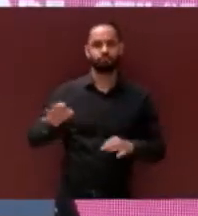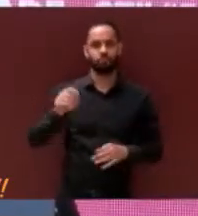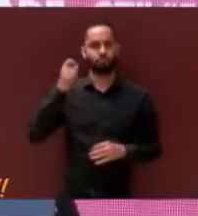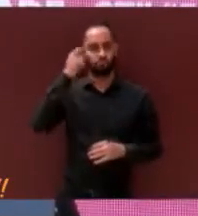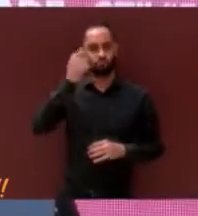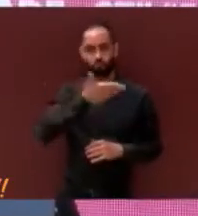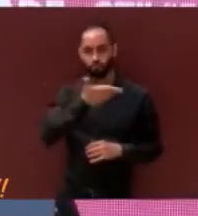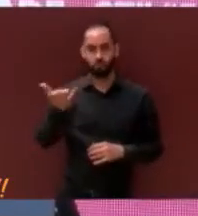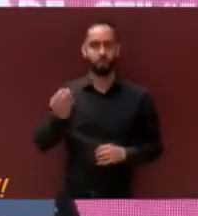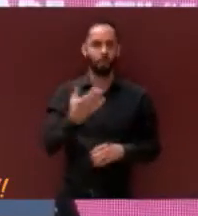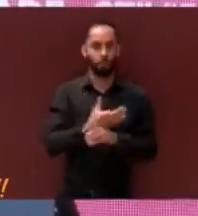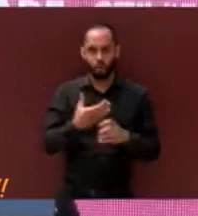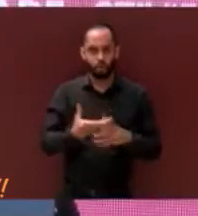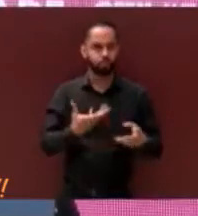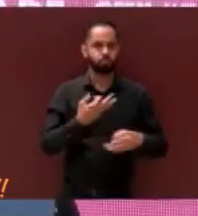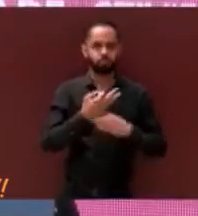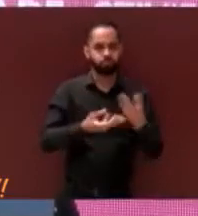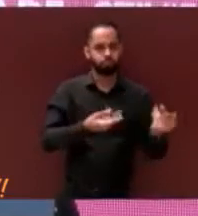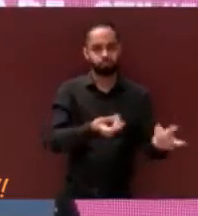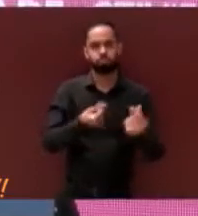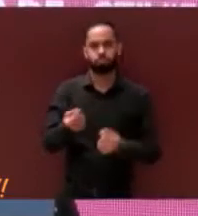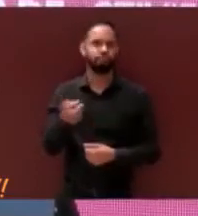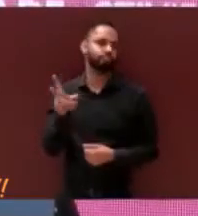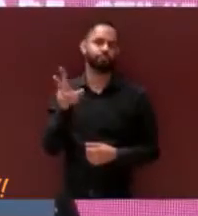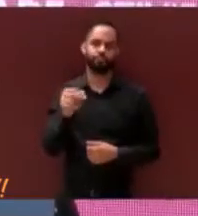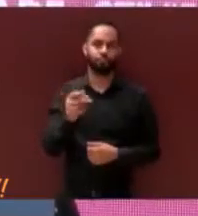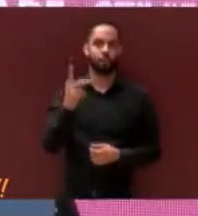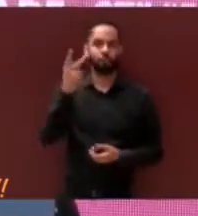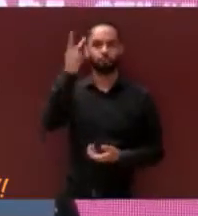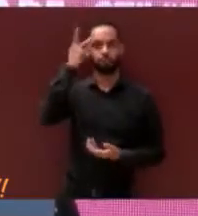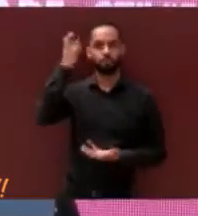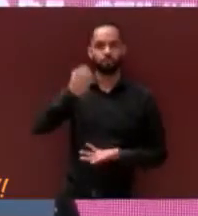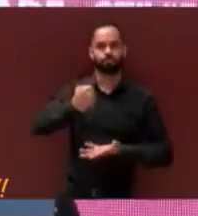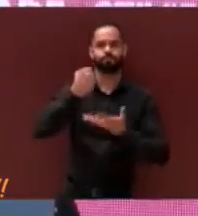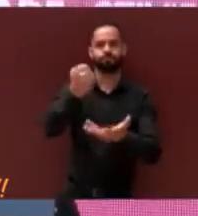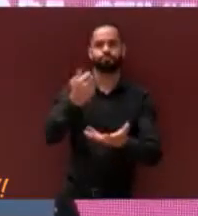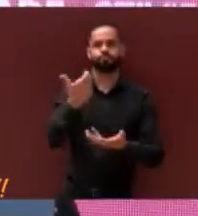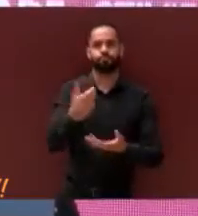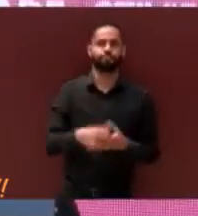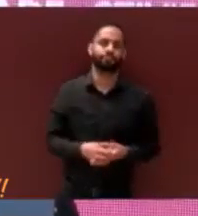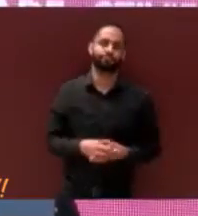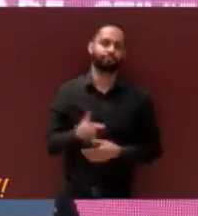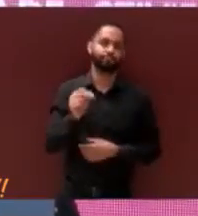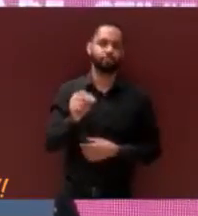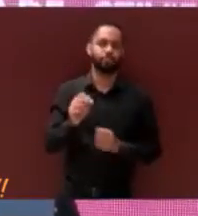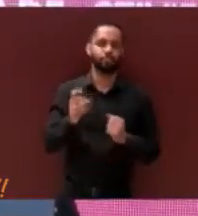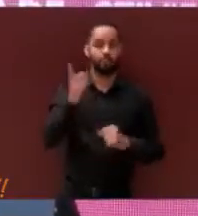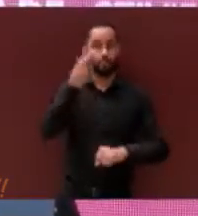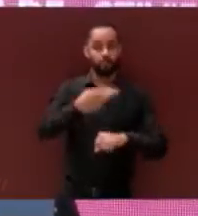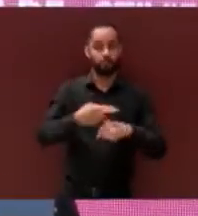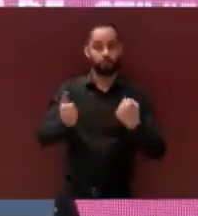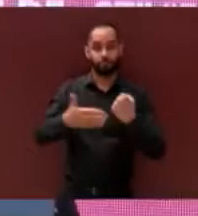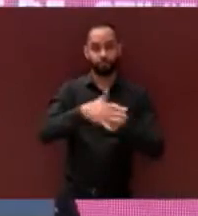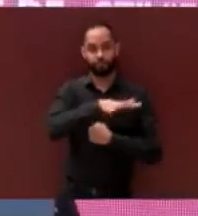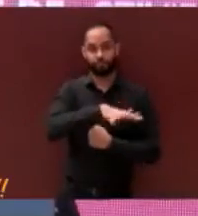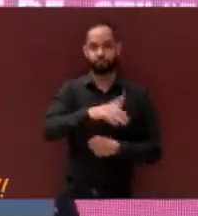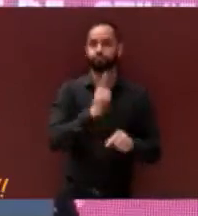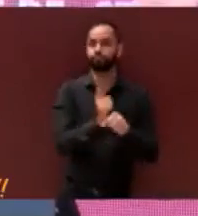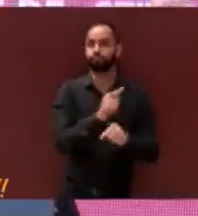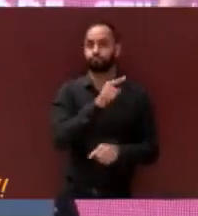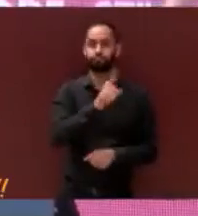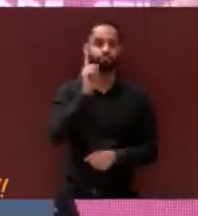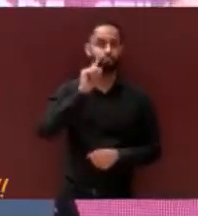de más insumos o de más presupuesto. El trabajo de la Dirección Administrativa a cargo de la licenciada Alma Judith